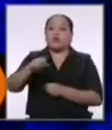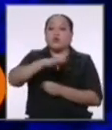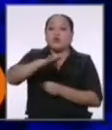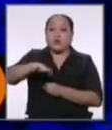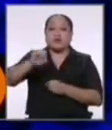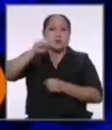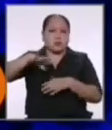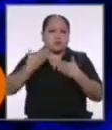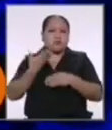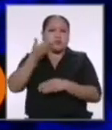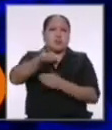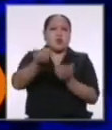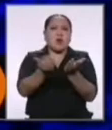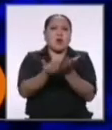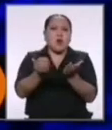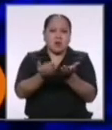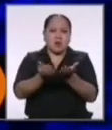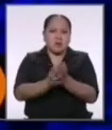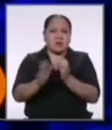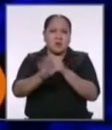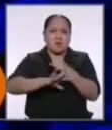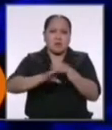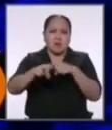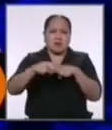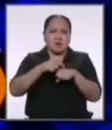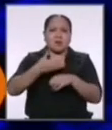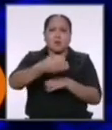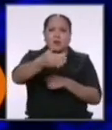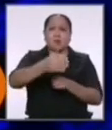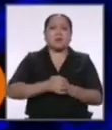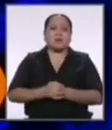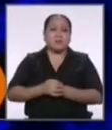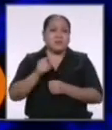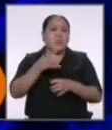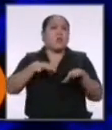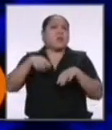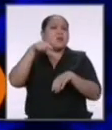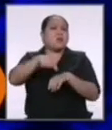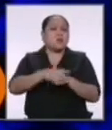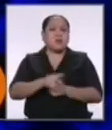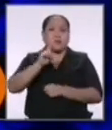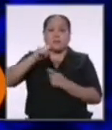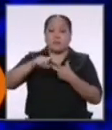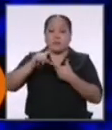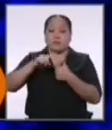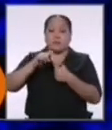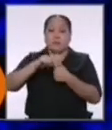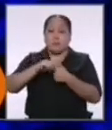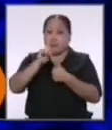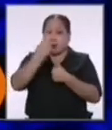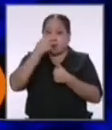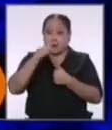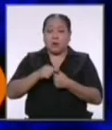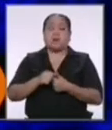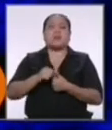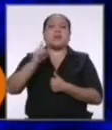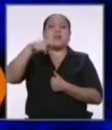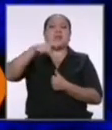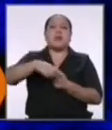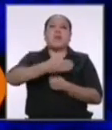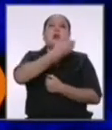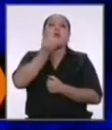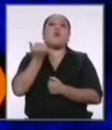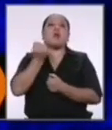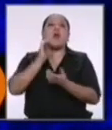puedan ir a los colegios regulares y para poder hacer esto tenemos en primer lugar que mejorar la